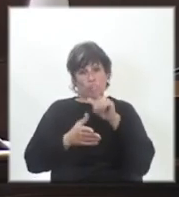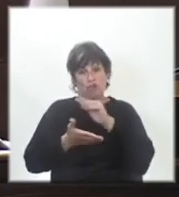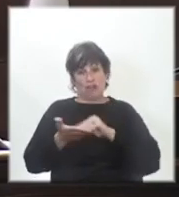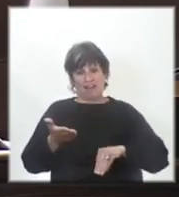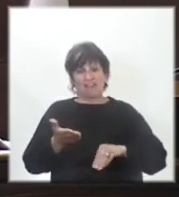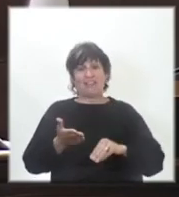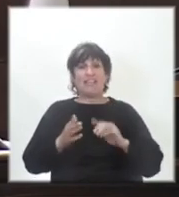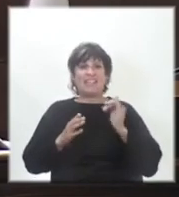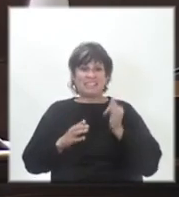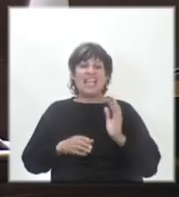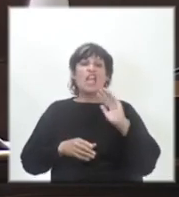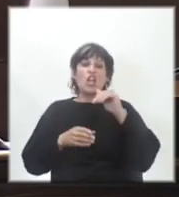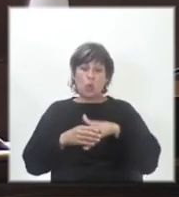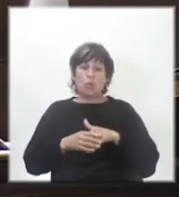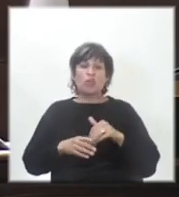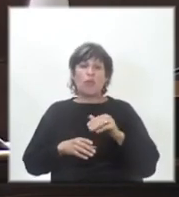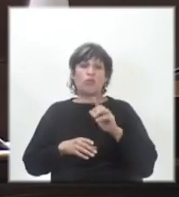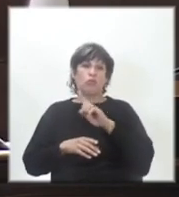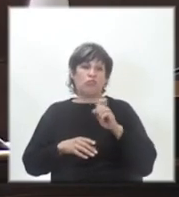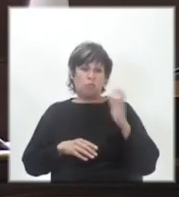Y lo votamos y por unanimidad.